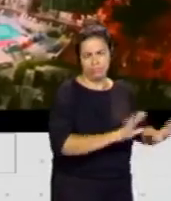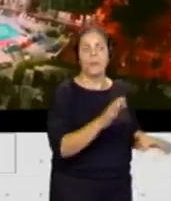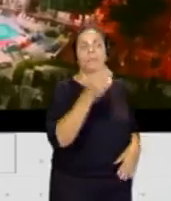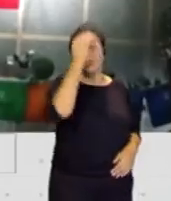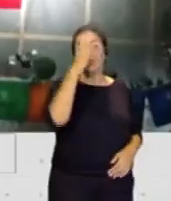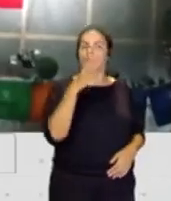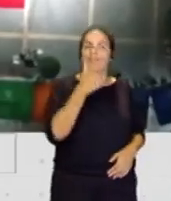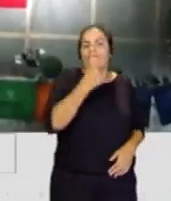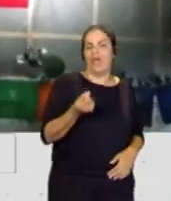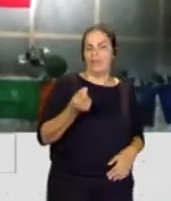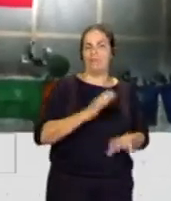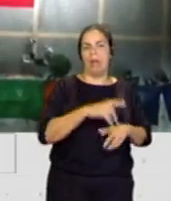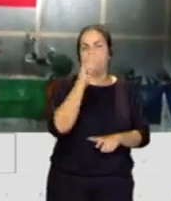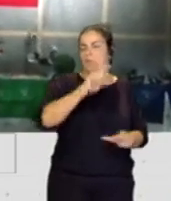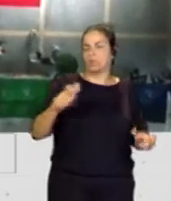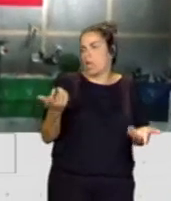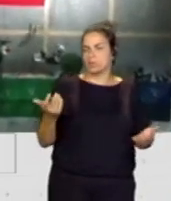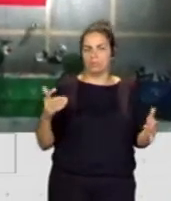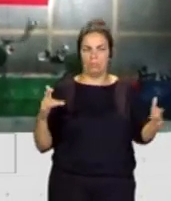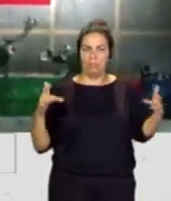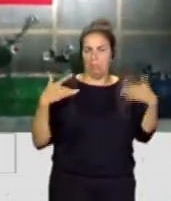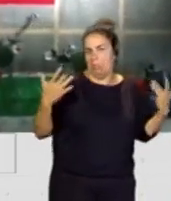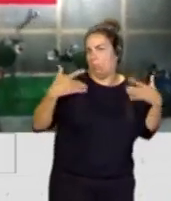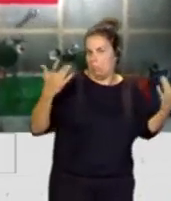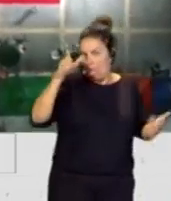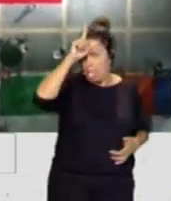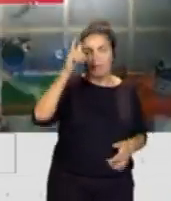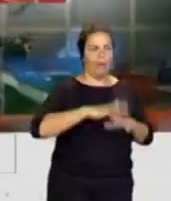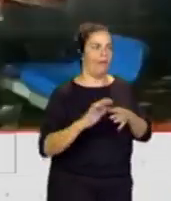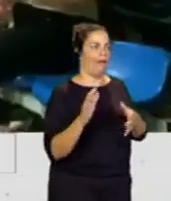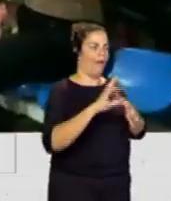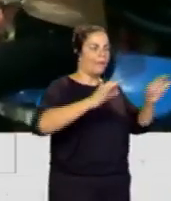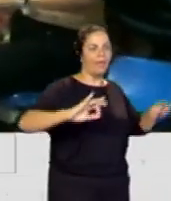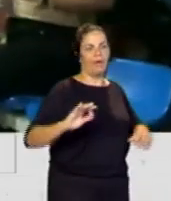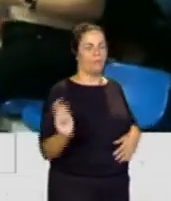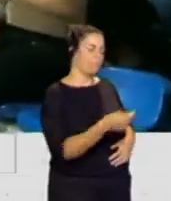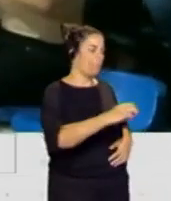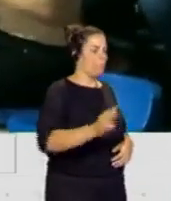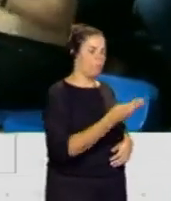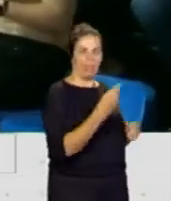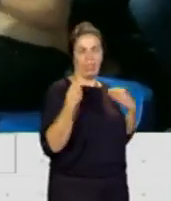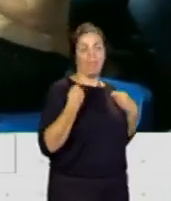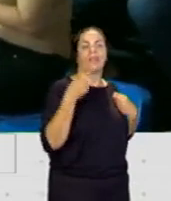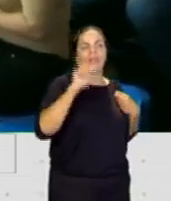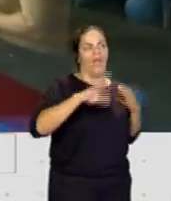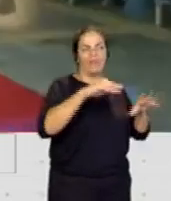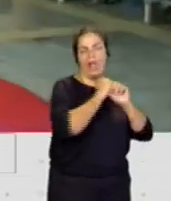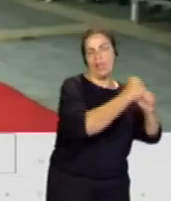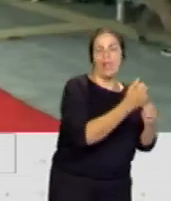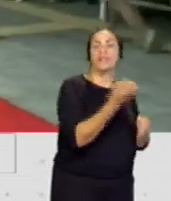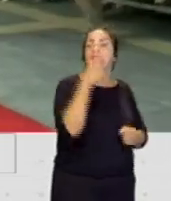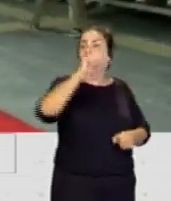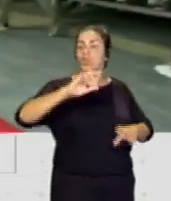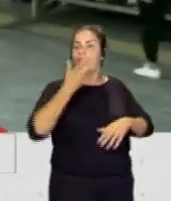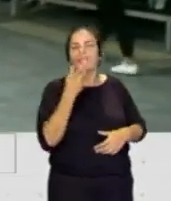practicar para un nivel amateur, para poder divertirse con amigos y tiene esa parte como social que al final siempre engancha. Si tienes algún conocido, al final necesitas a cuatro personas,